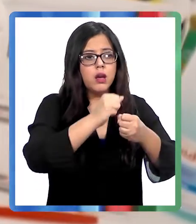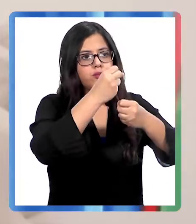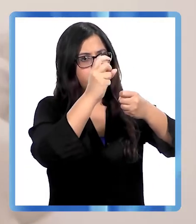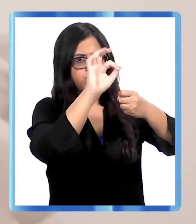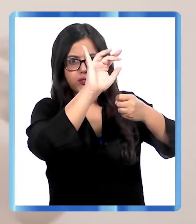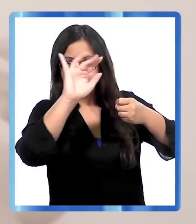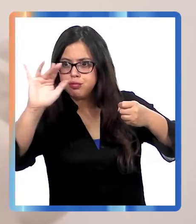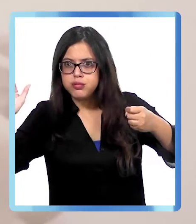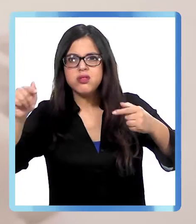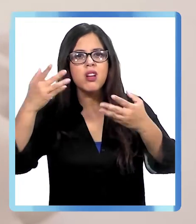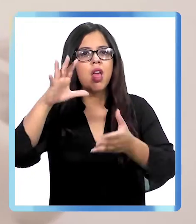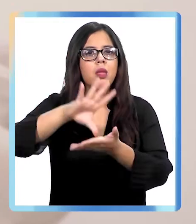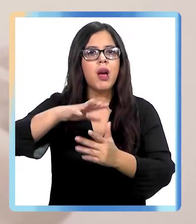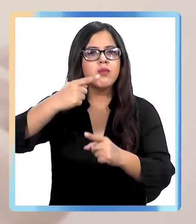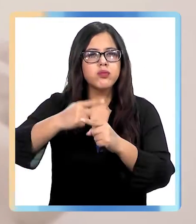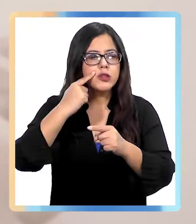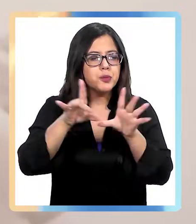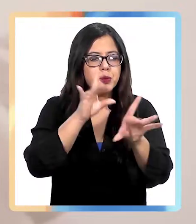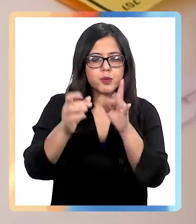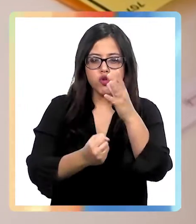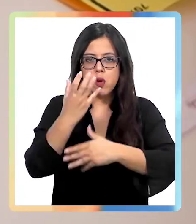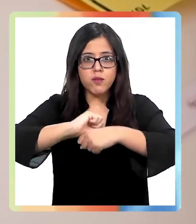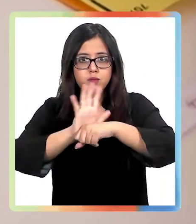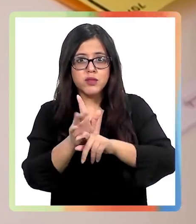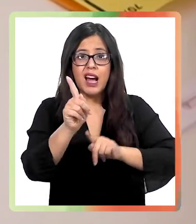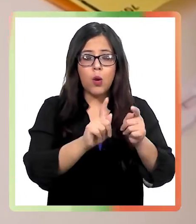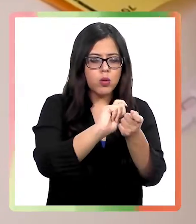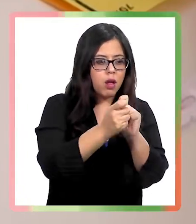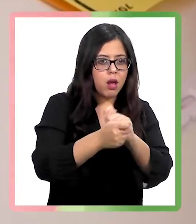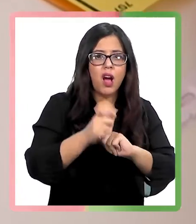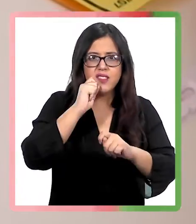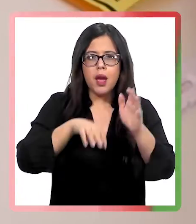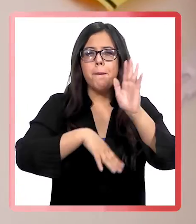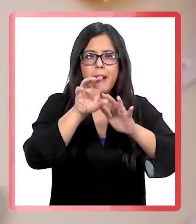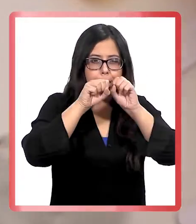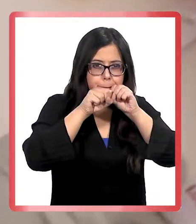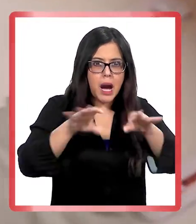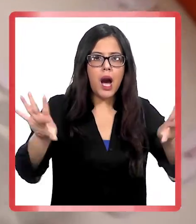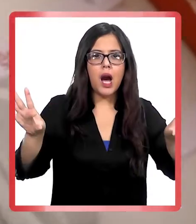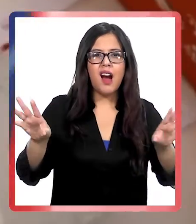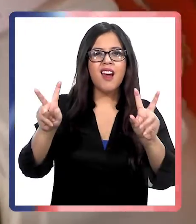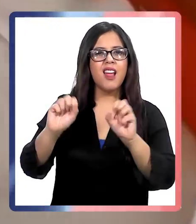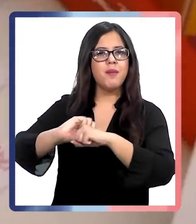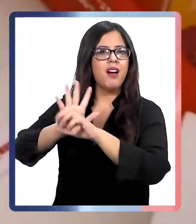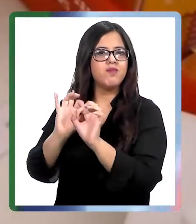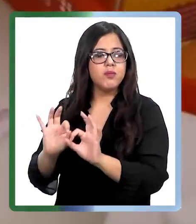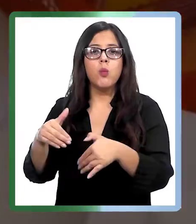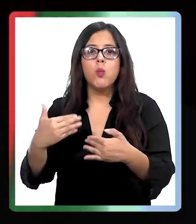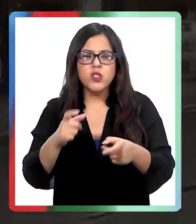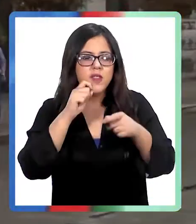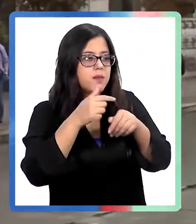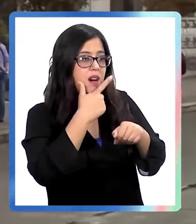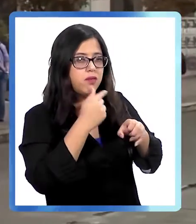alfabeto griego para identificar a las nuevas cepas. Algunas mutaciones son mucho más contagiosas que la original y por eso